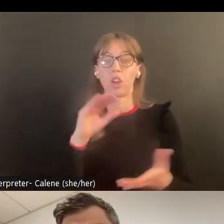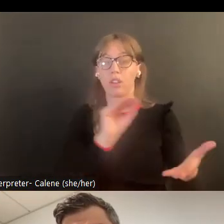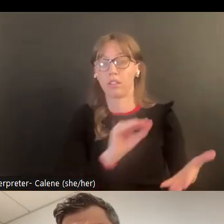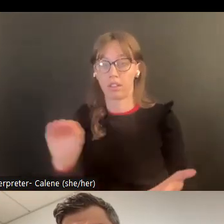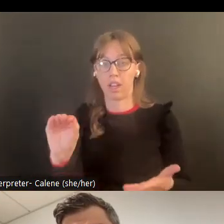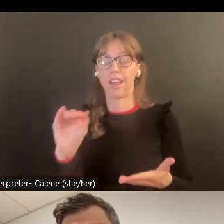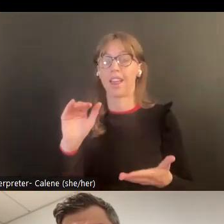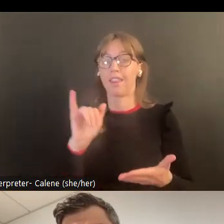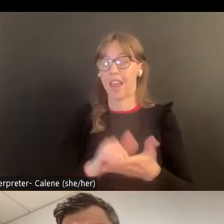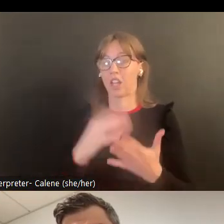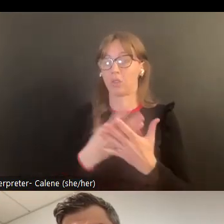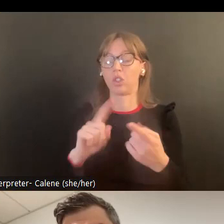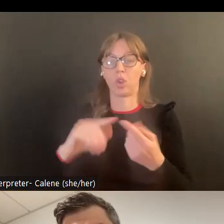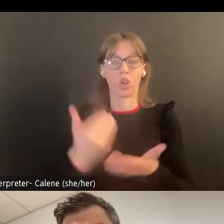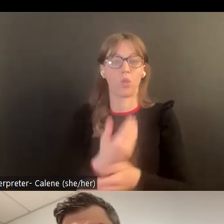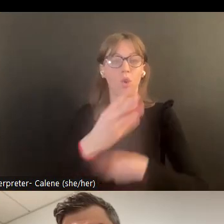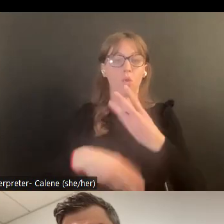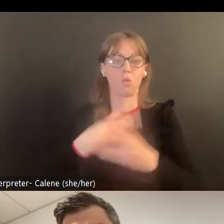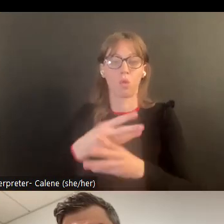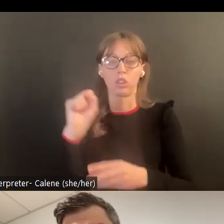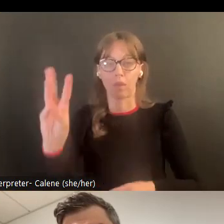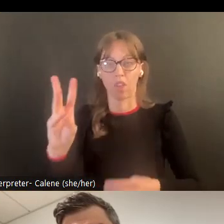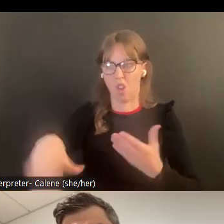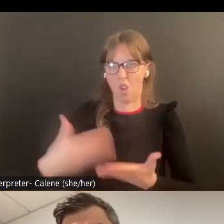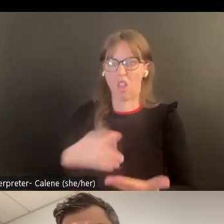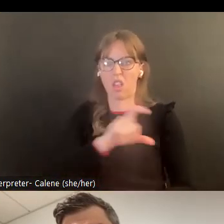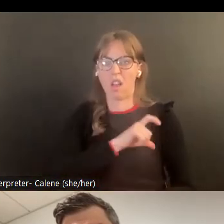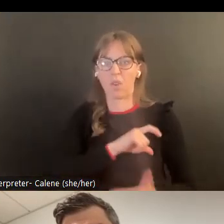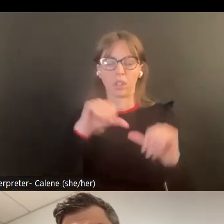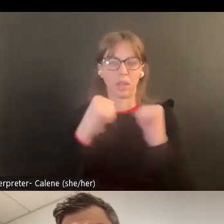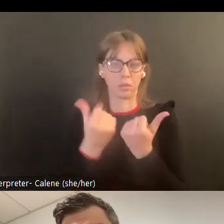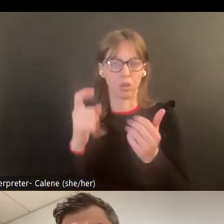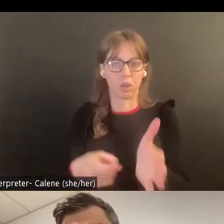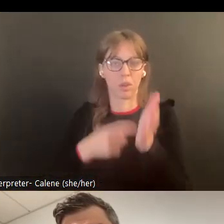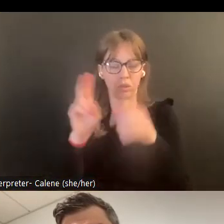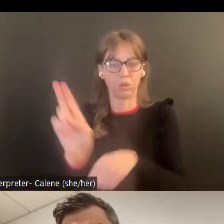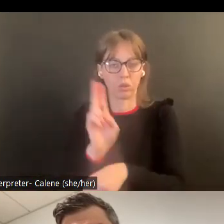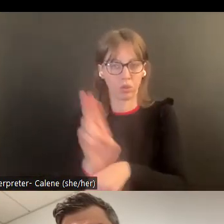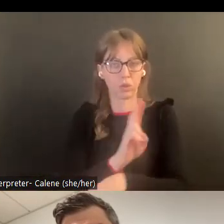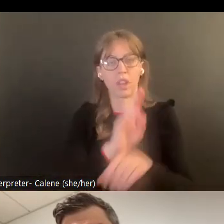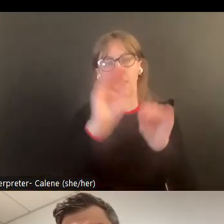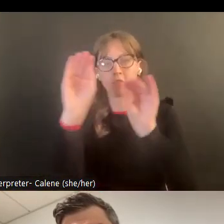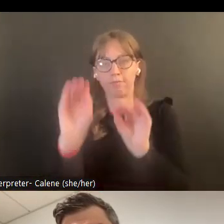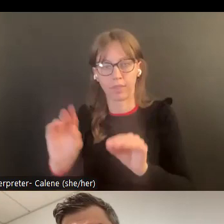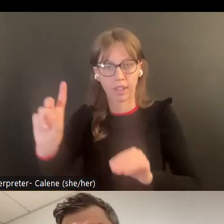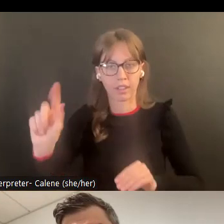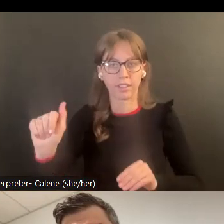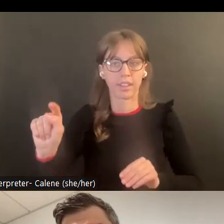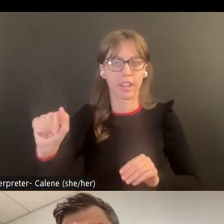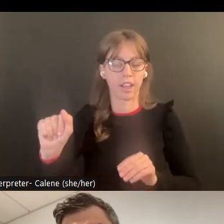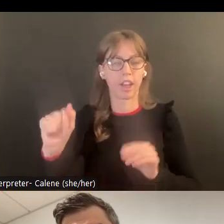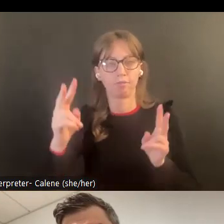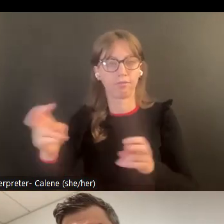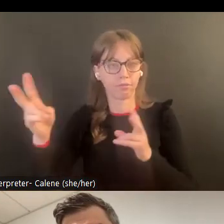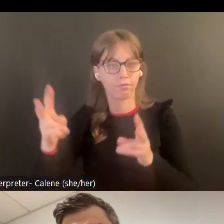Entonces, nosotros en sí no lo llamamos Lab, pero me gusta el nombre de Lab, pero él habló de esta